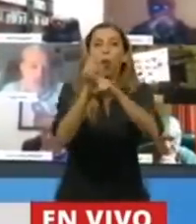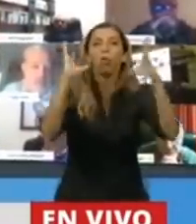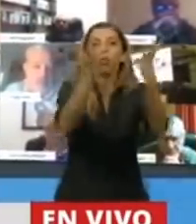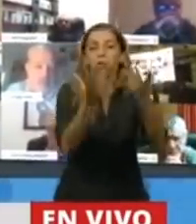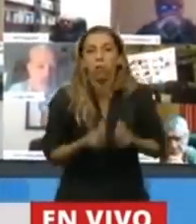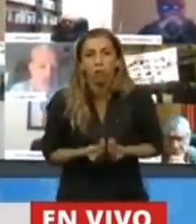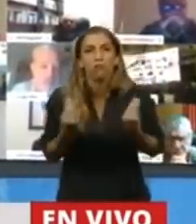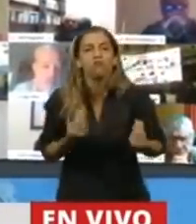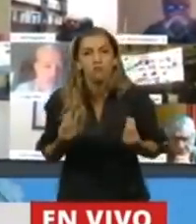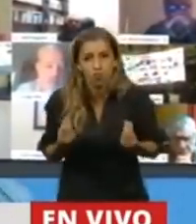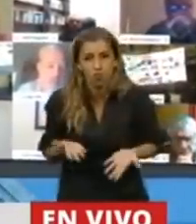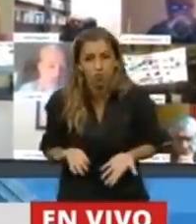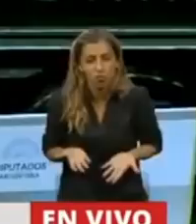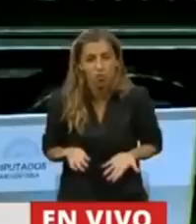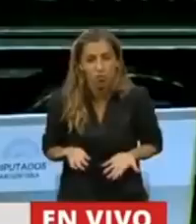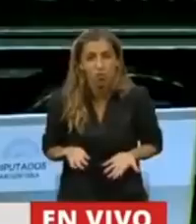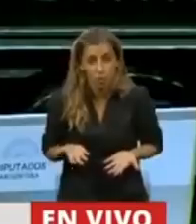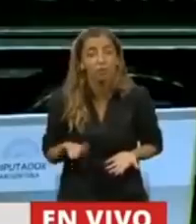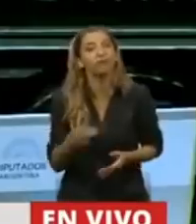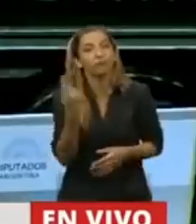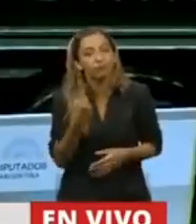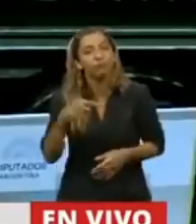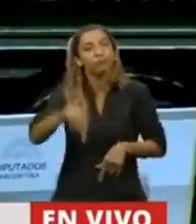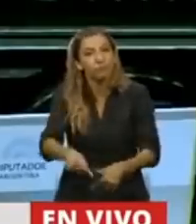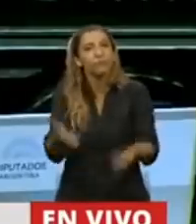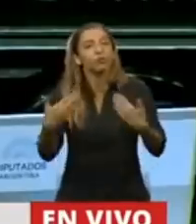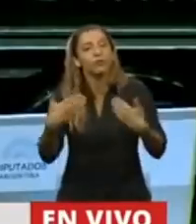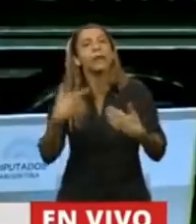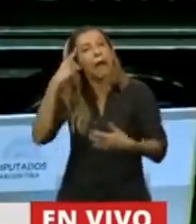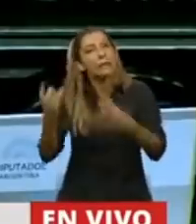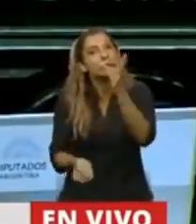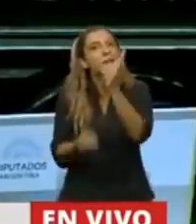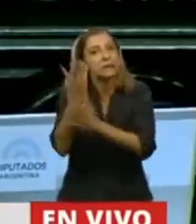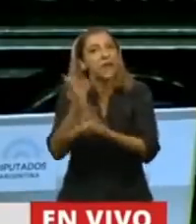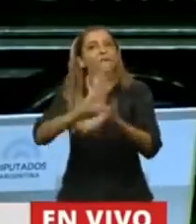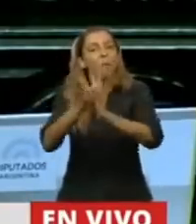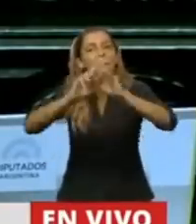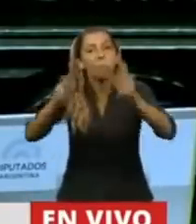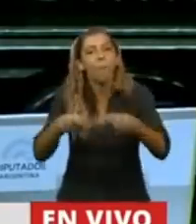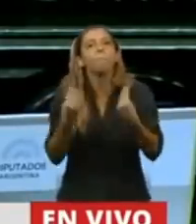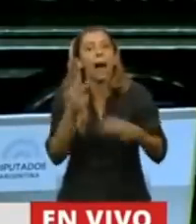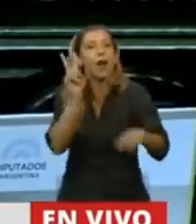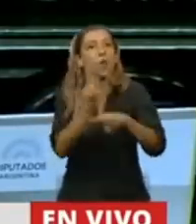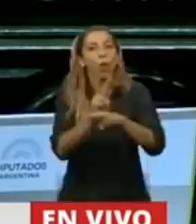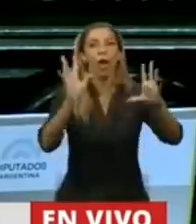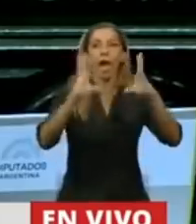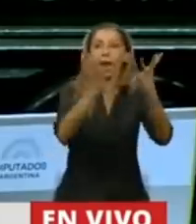Tenemos una oportunidad también de construir eso, y también de cuidar a la gente, tenemos la responsabilidad de cuidarla. Miren,